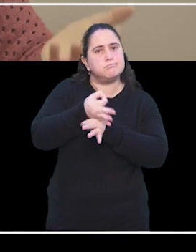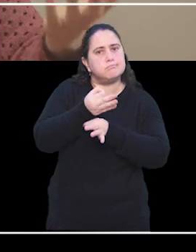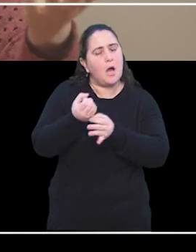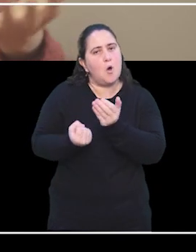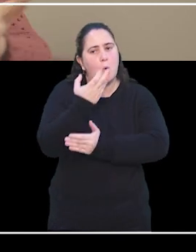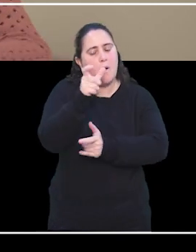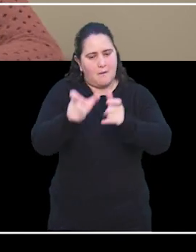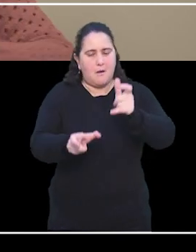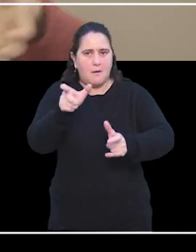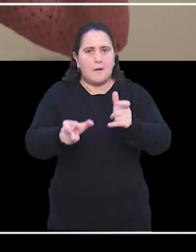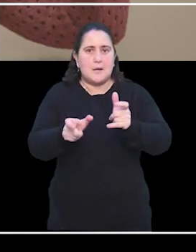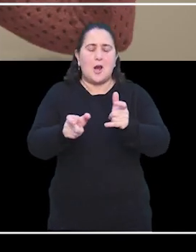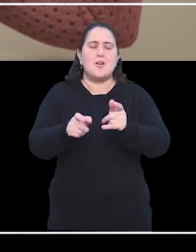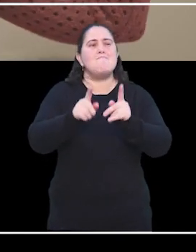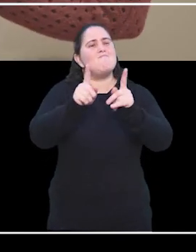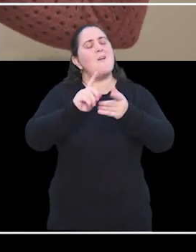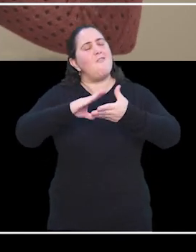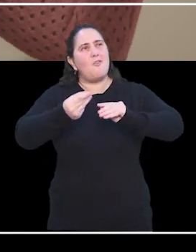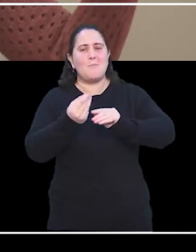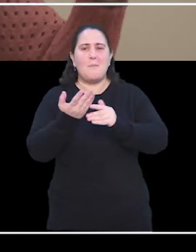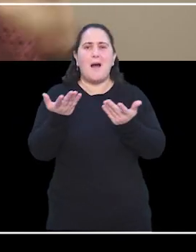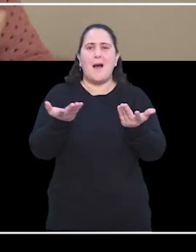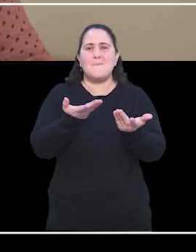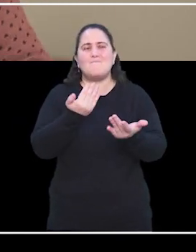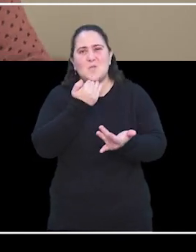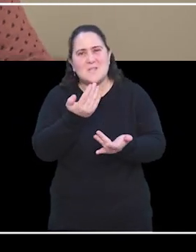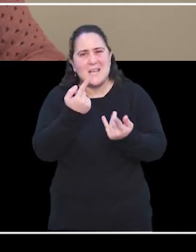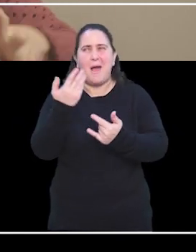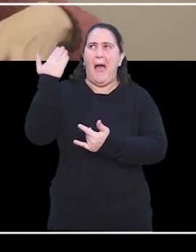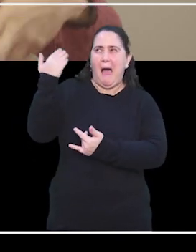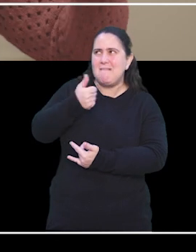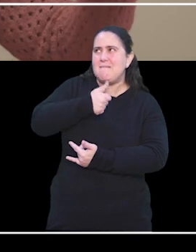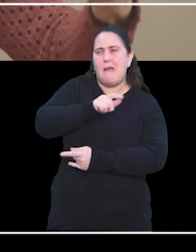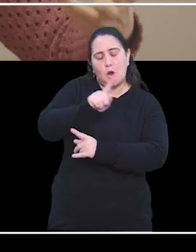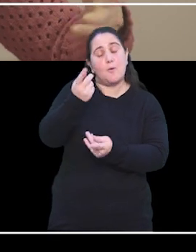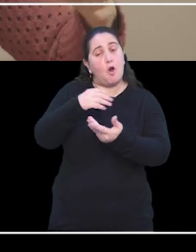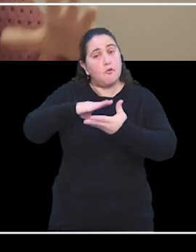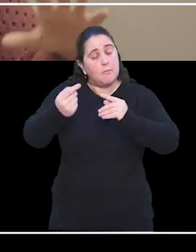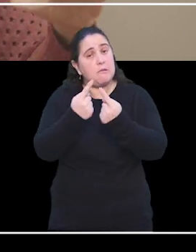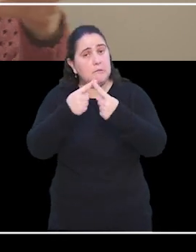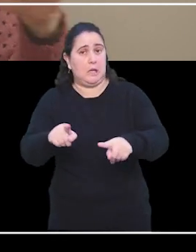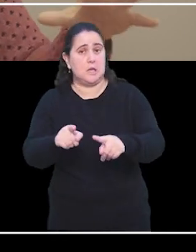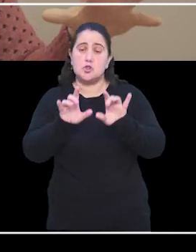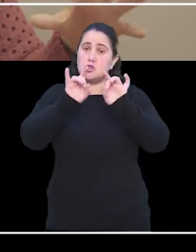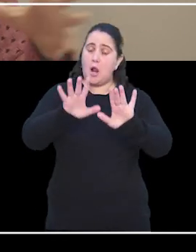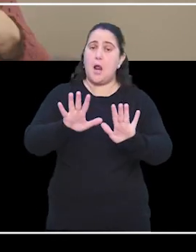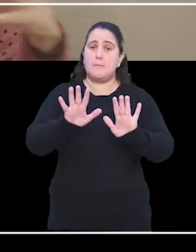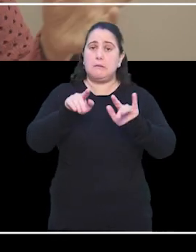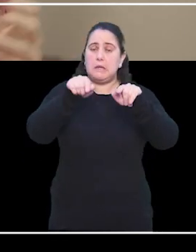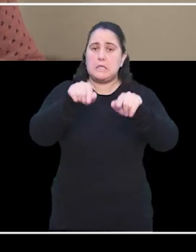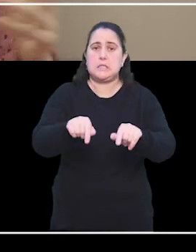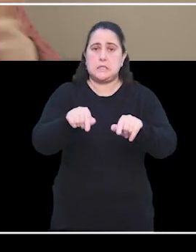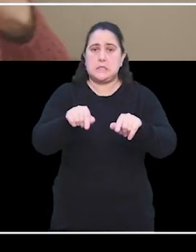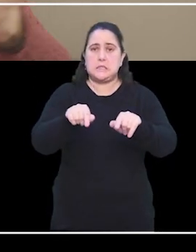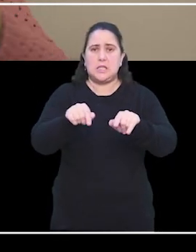no sé si las mismas maneras que ya han quedado atrás, sino otras maneras, que no sea solamente esta